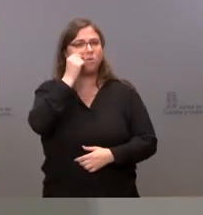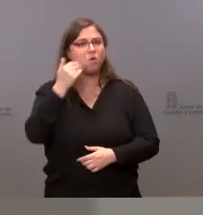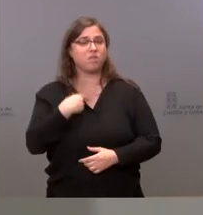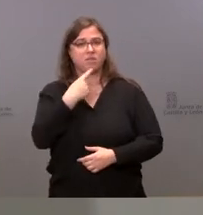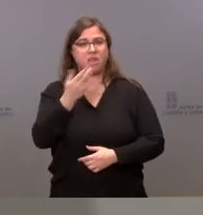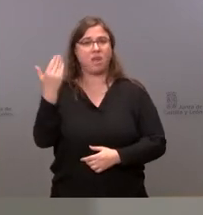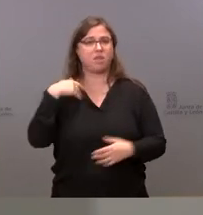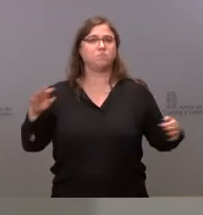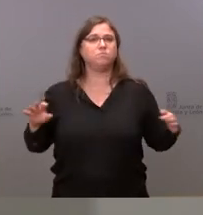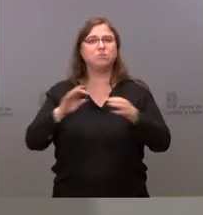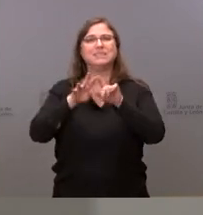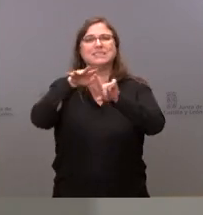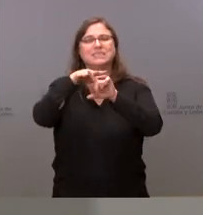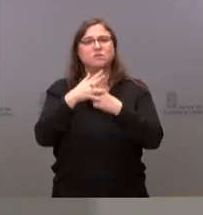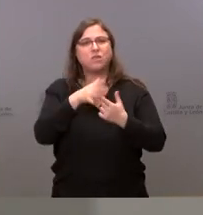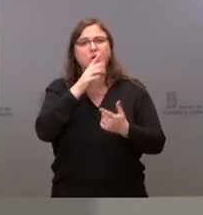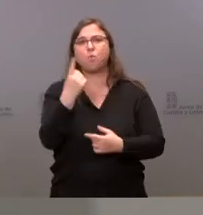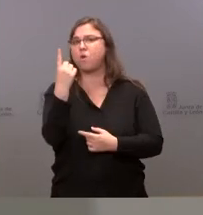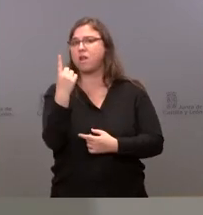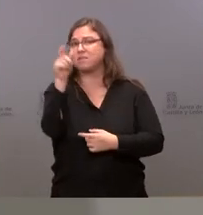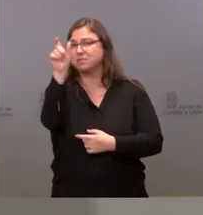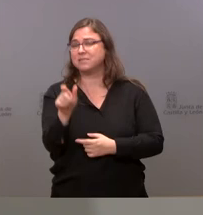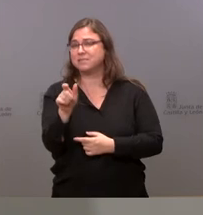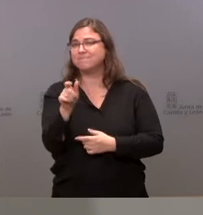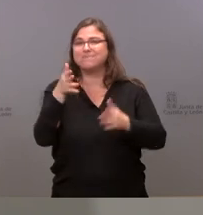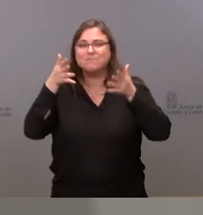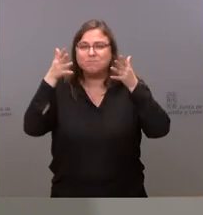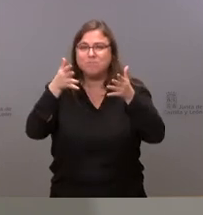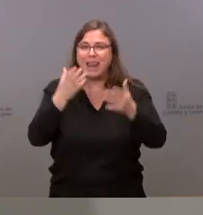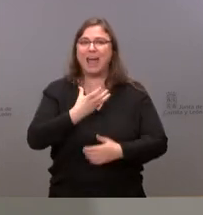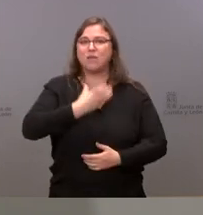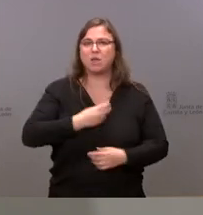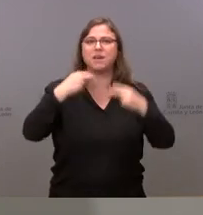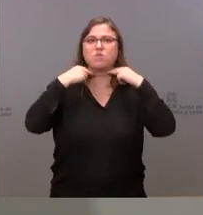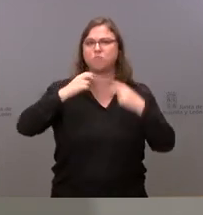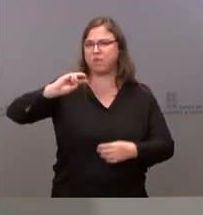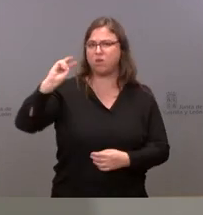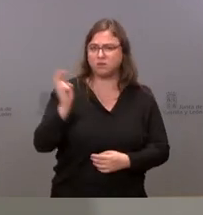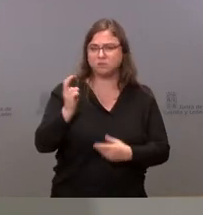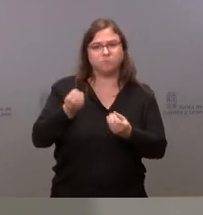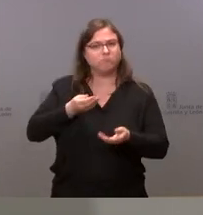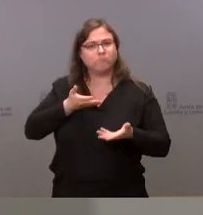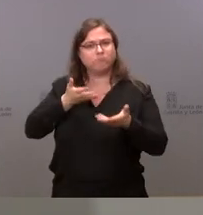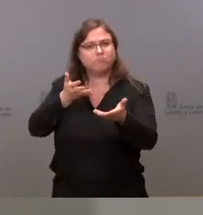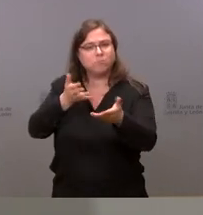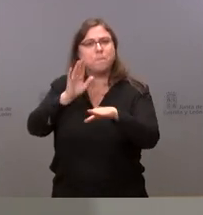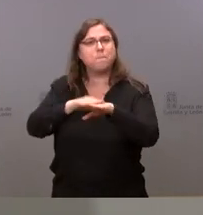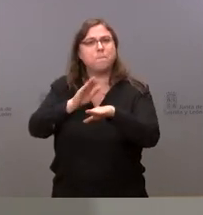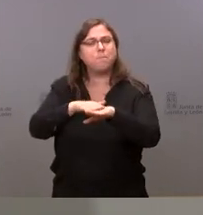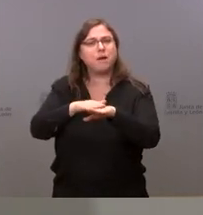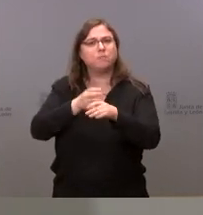manifestó en relación con la situación que atravesamos una de ellas era el dirigirnos a las corporaciones locales a las diputaciones y a los ayuntamientos para